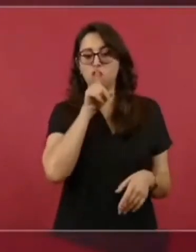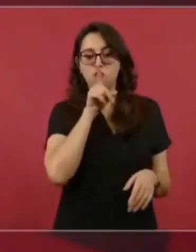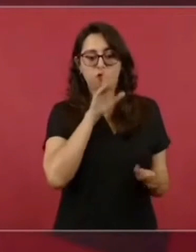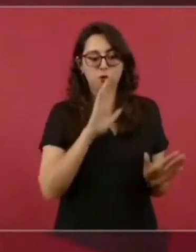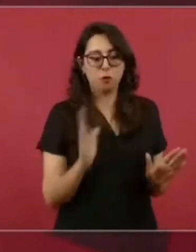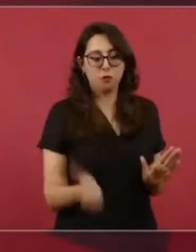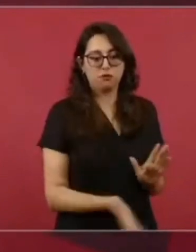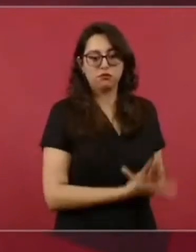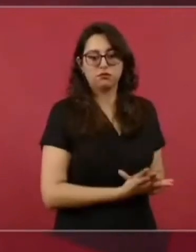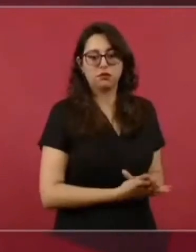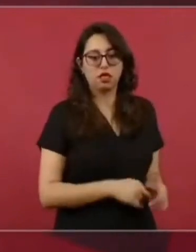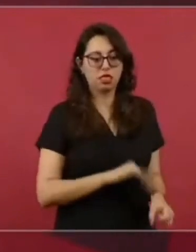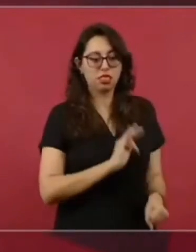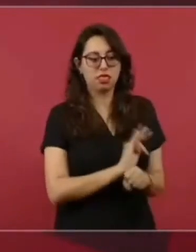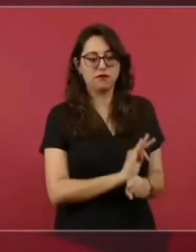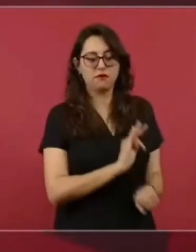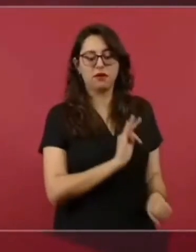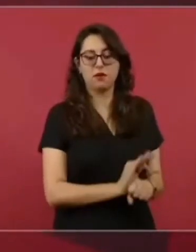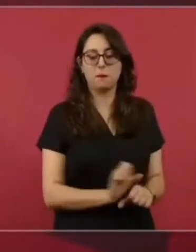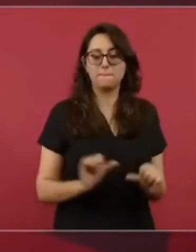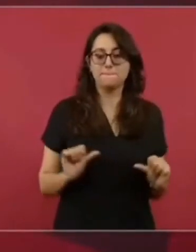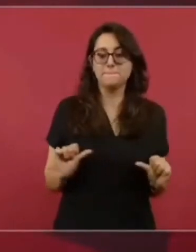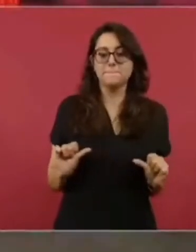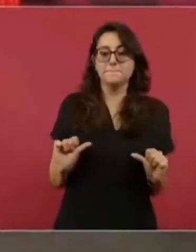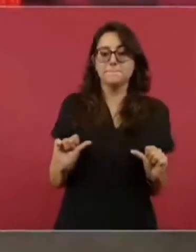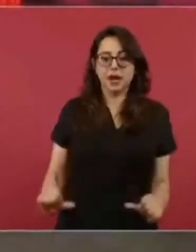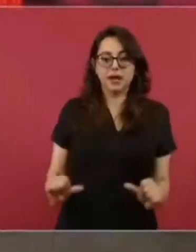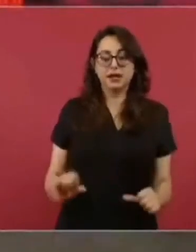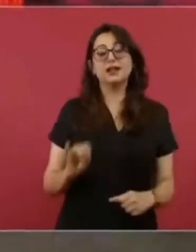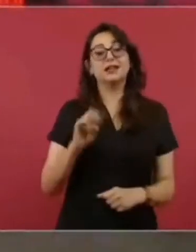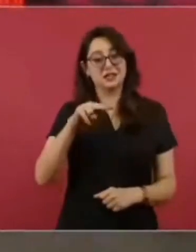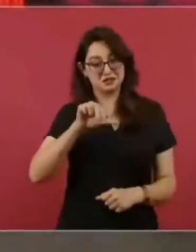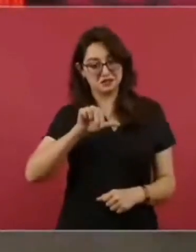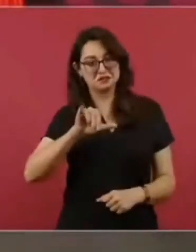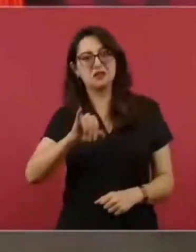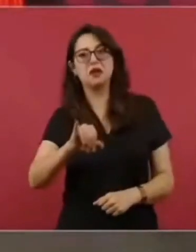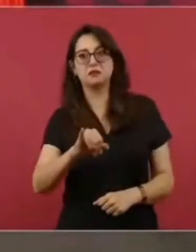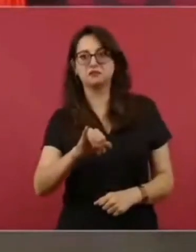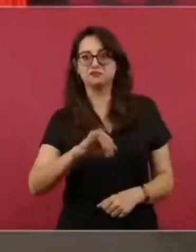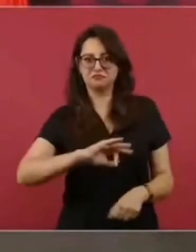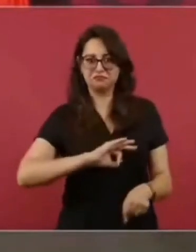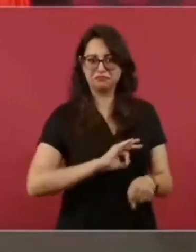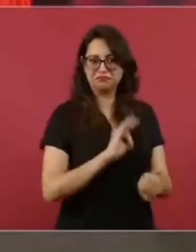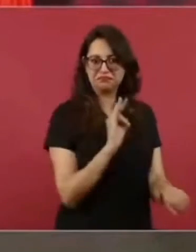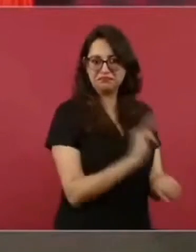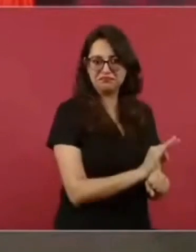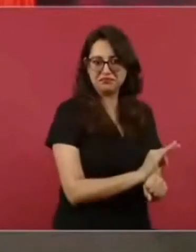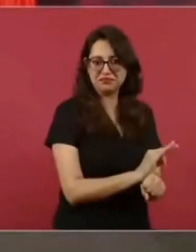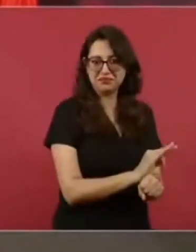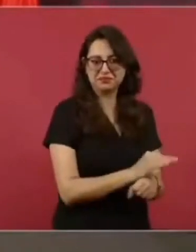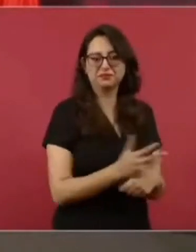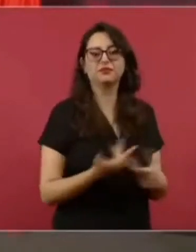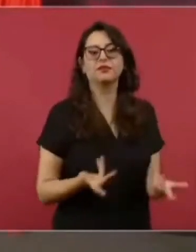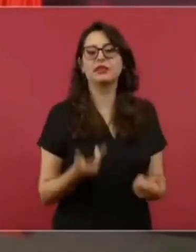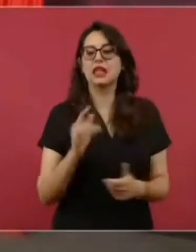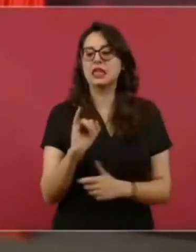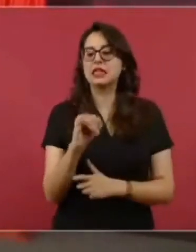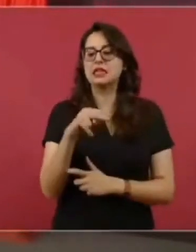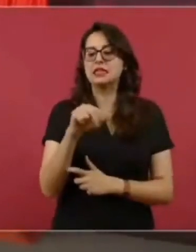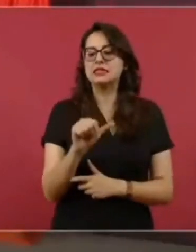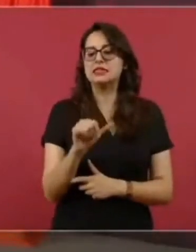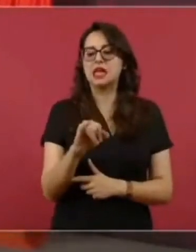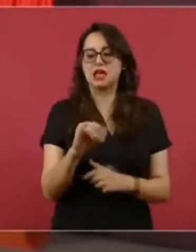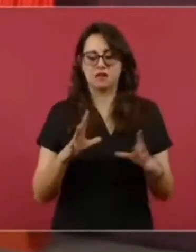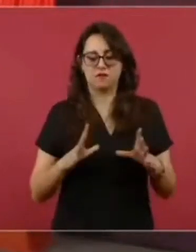Y la primera medida importante fue declarar, siendo